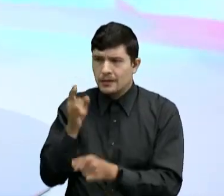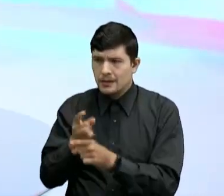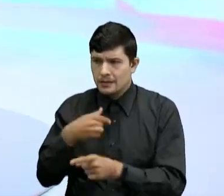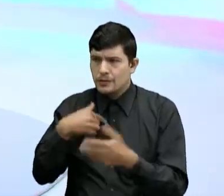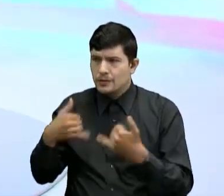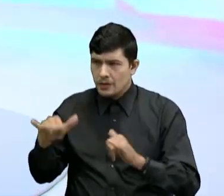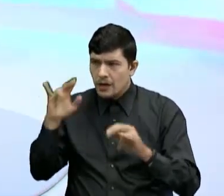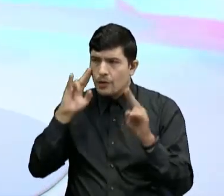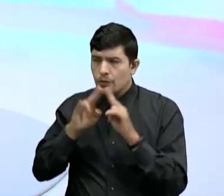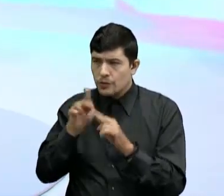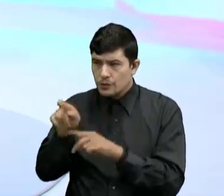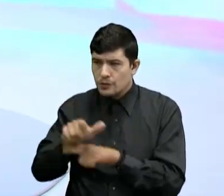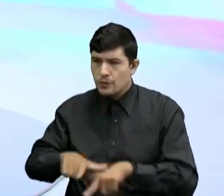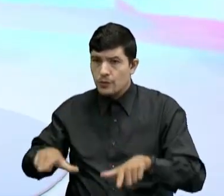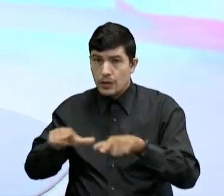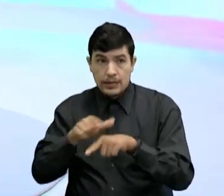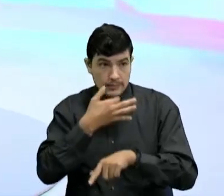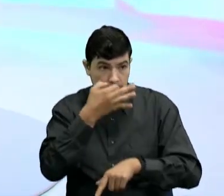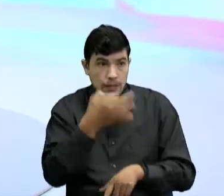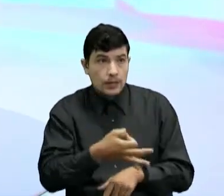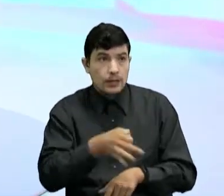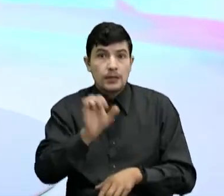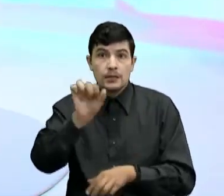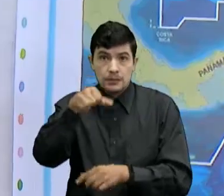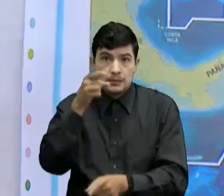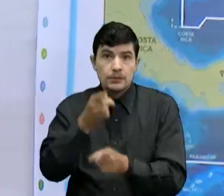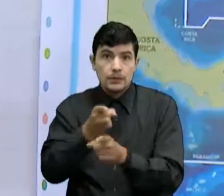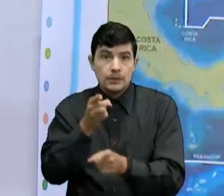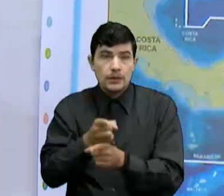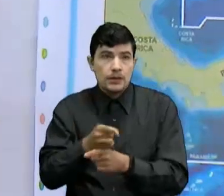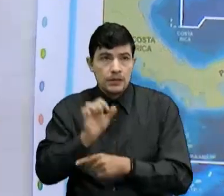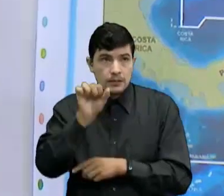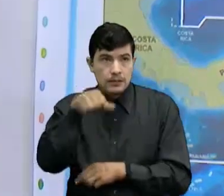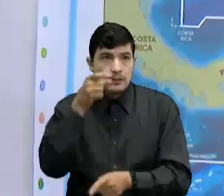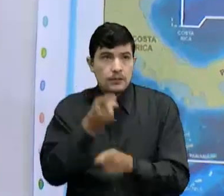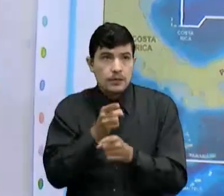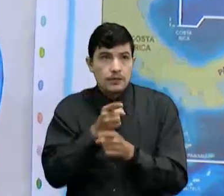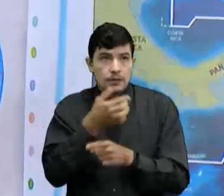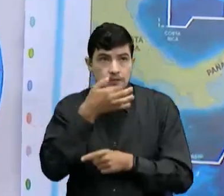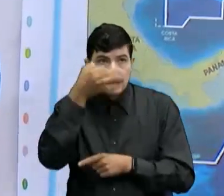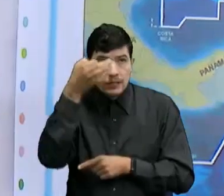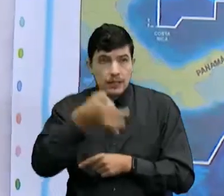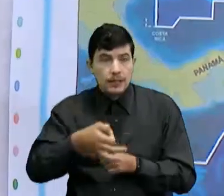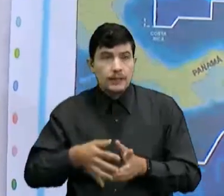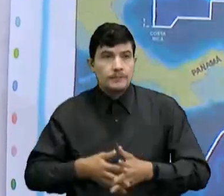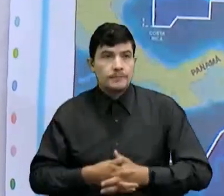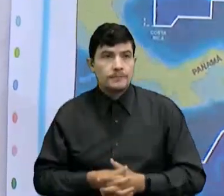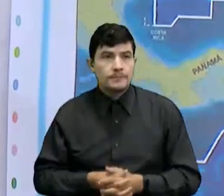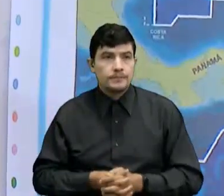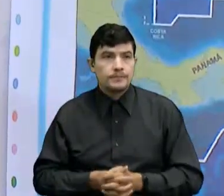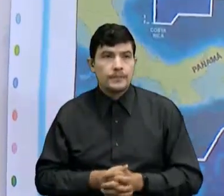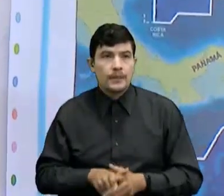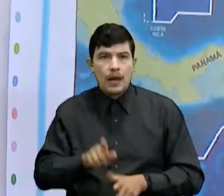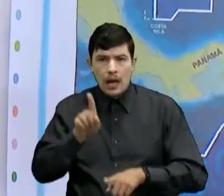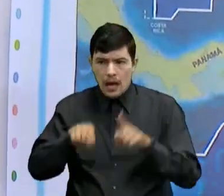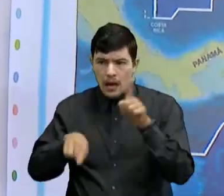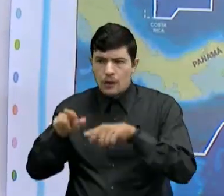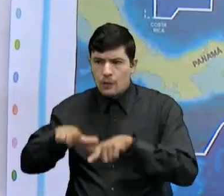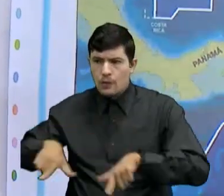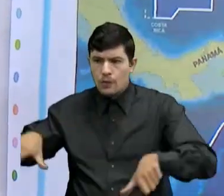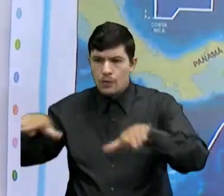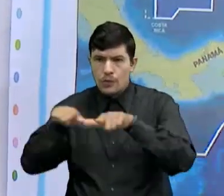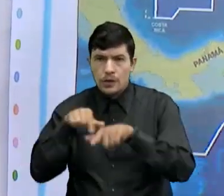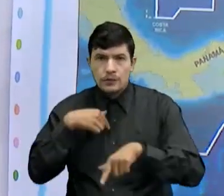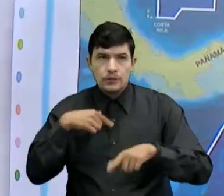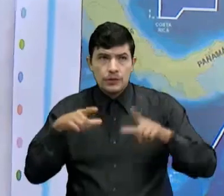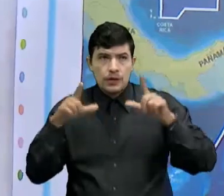De conocer ese lugar ¿Y si es cierto? El en Quito Sí Es algo impresionante Porque en cierto lugar Uno se